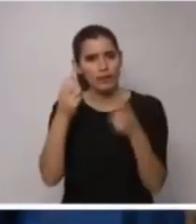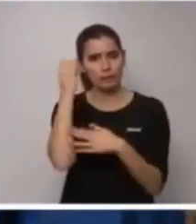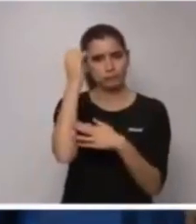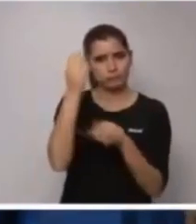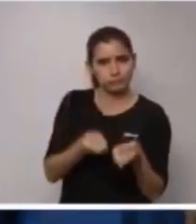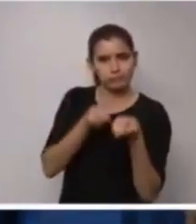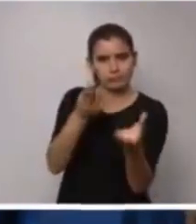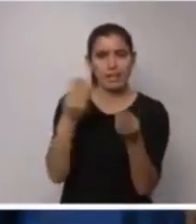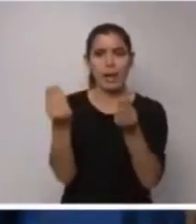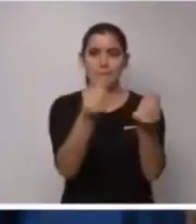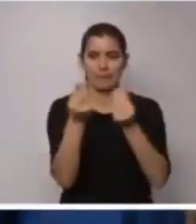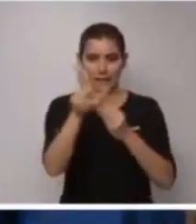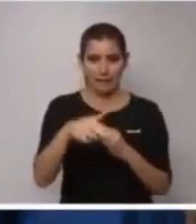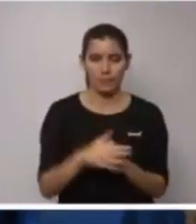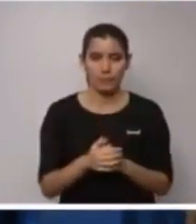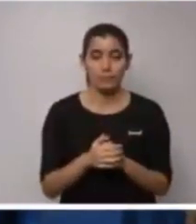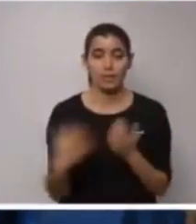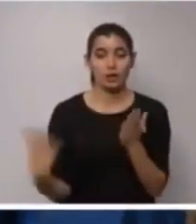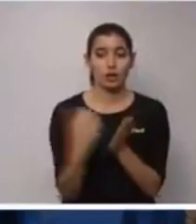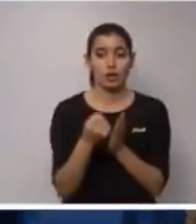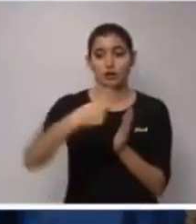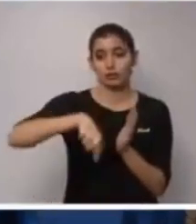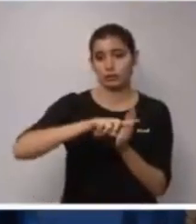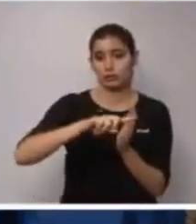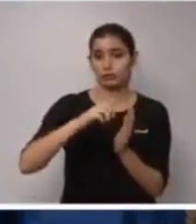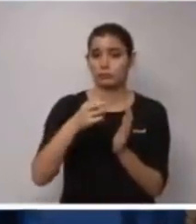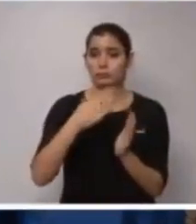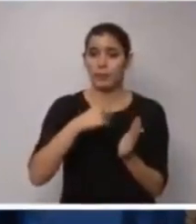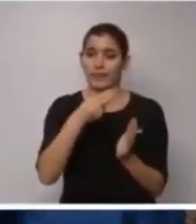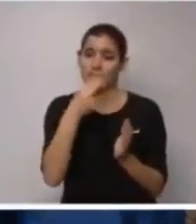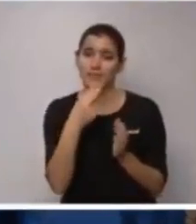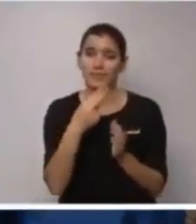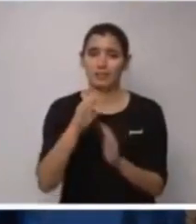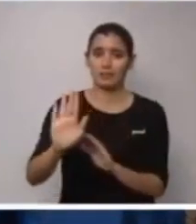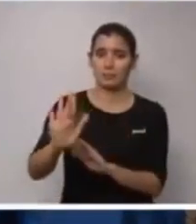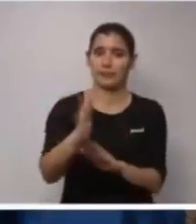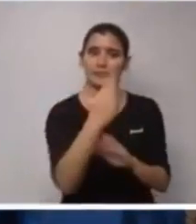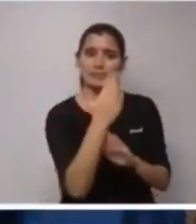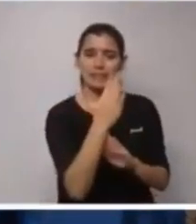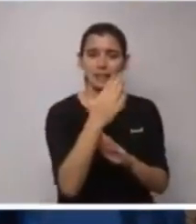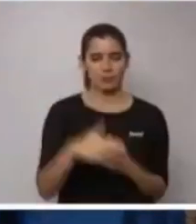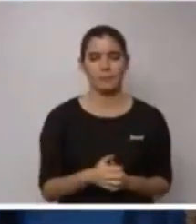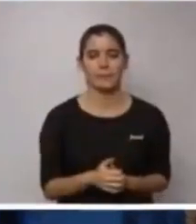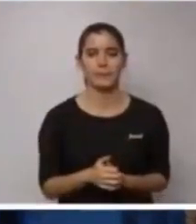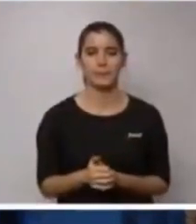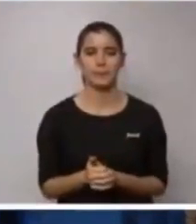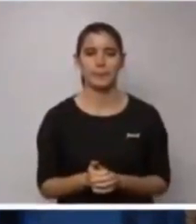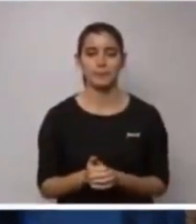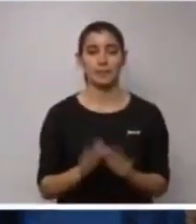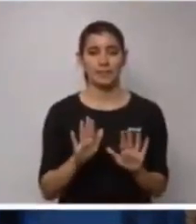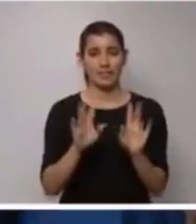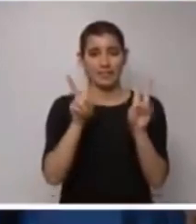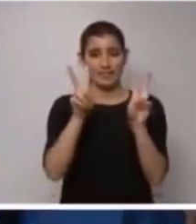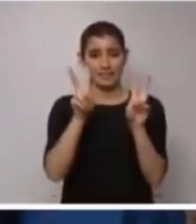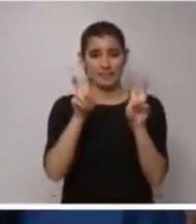en la que todos los que estén interesados podrán presentar las alegaciones pertinentes. En cuanto al